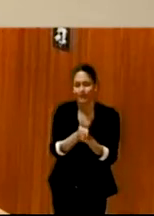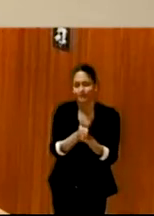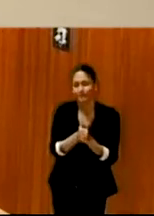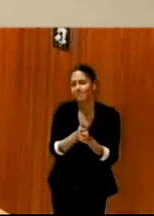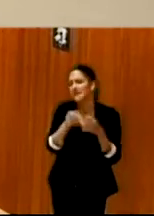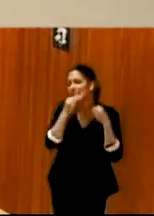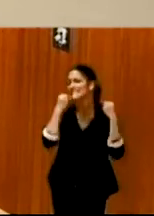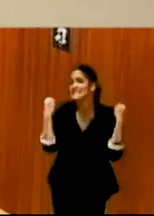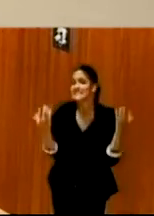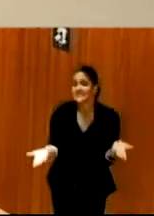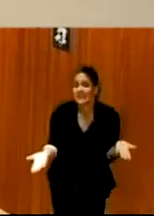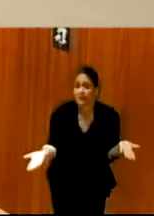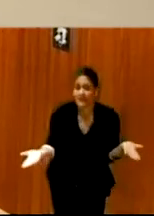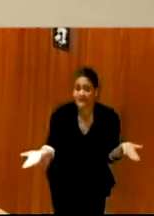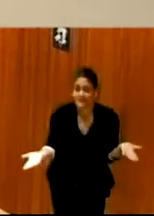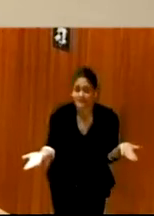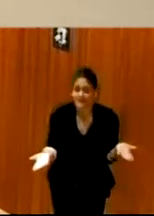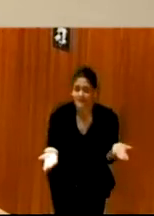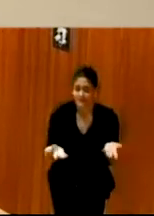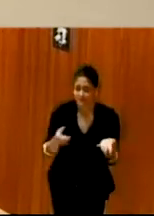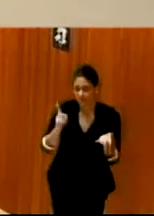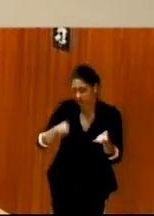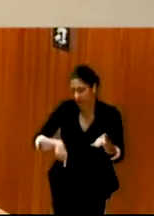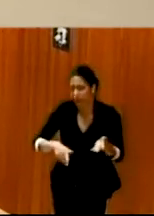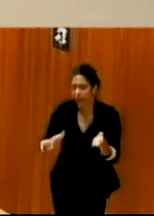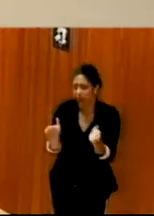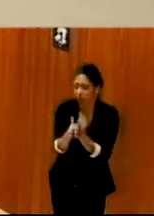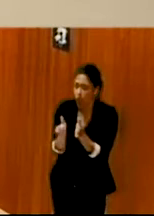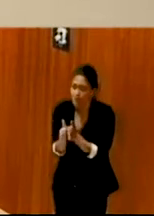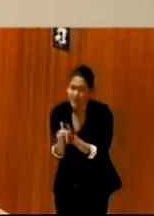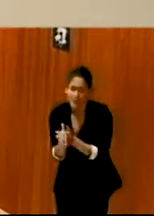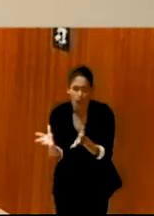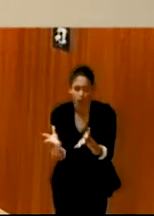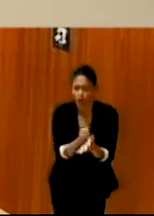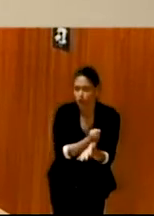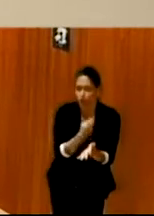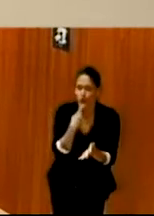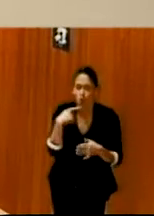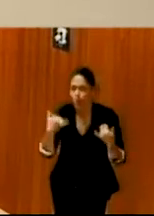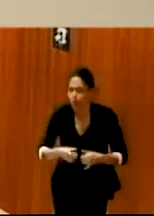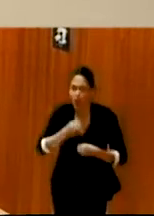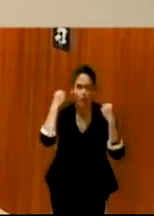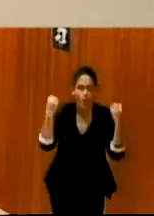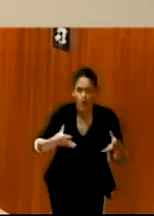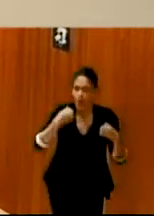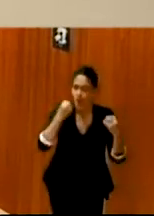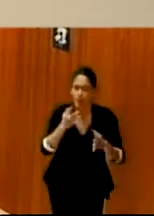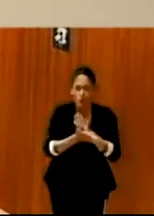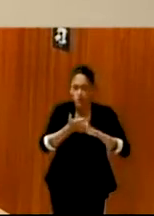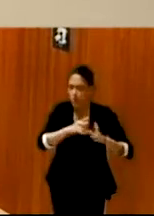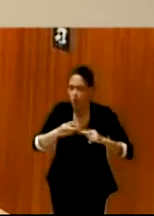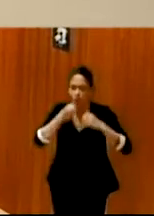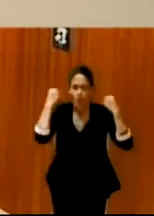genial. Igual que digo la abuela, digo los colegas, los compañeros, que siempre están diciéndonos, ¡guau, genial! ¡Ha sido genial, ha sido